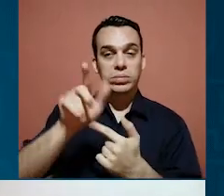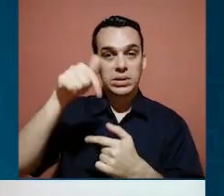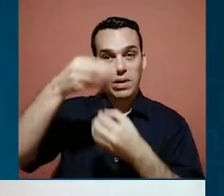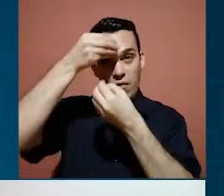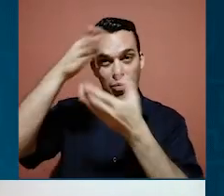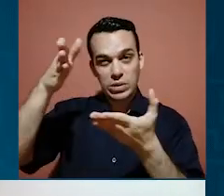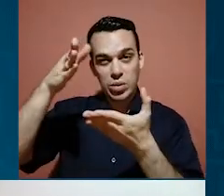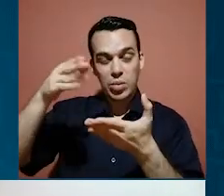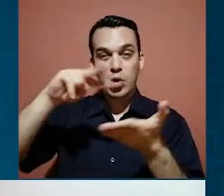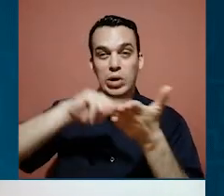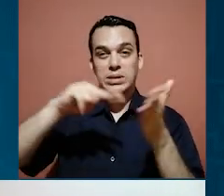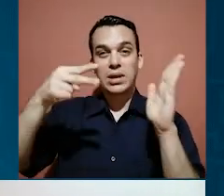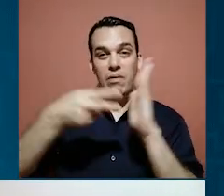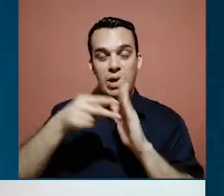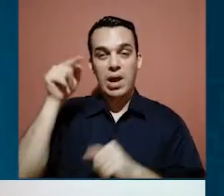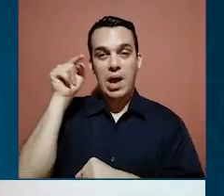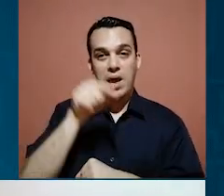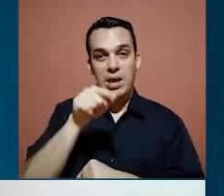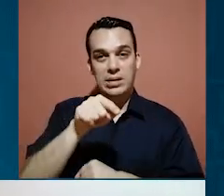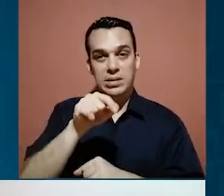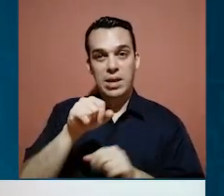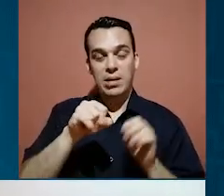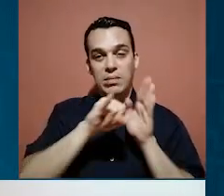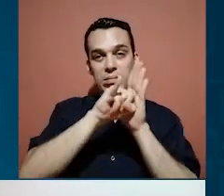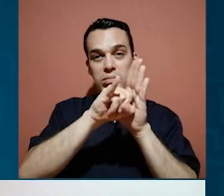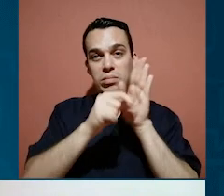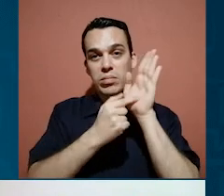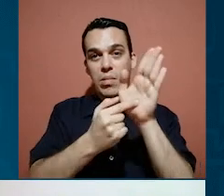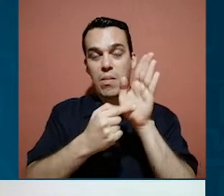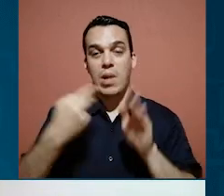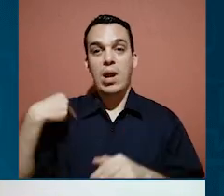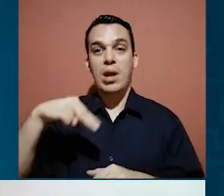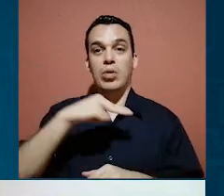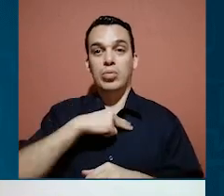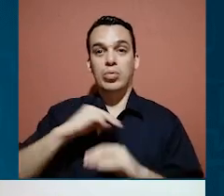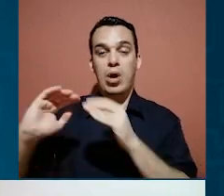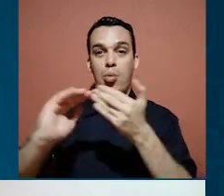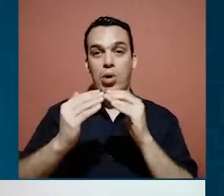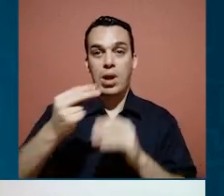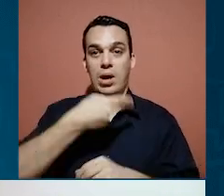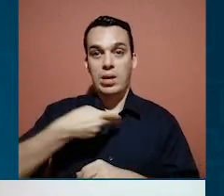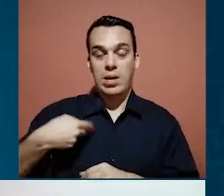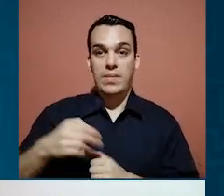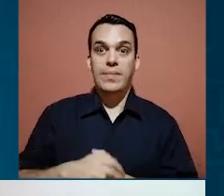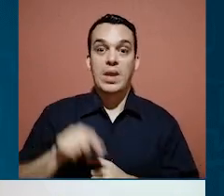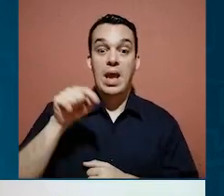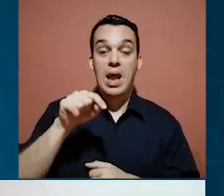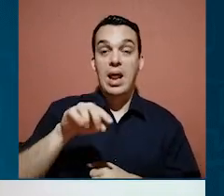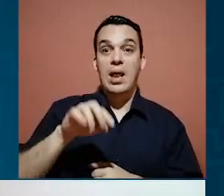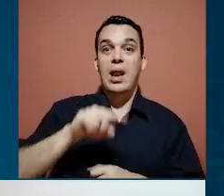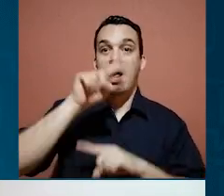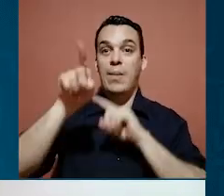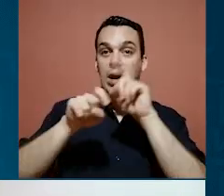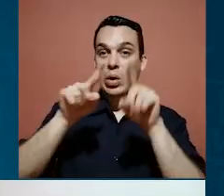entregar esta información por lo que significa este ícono para la comunidad herediana. En nuestra trivia